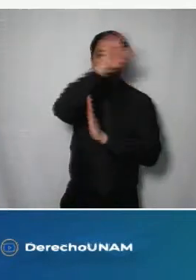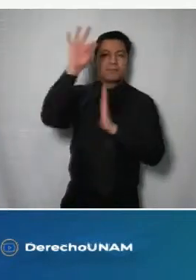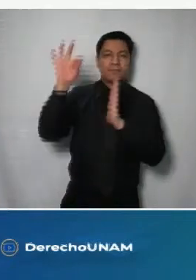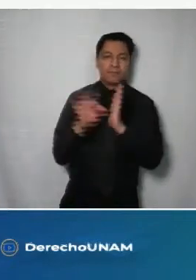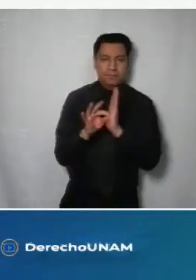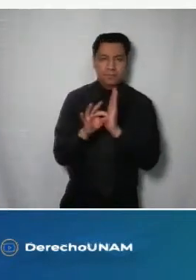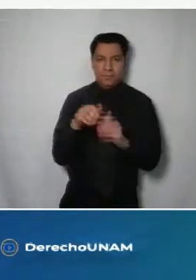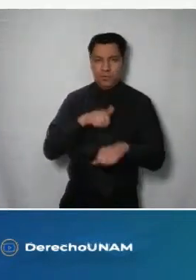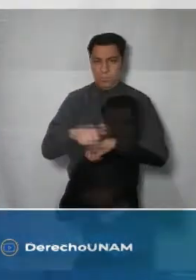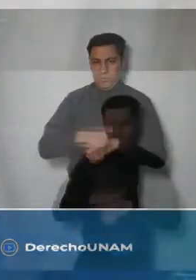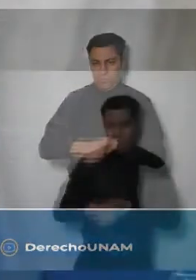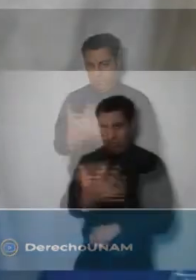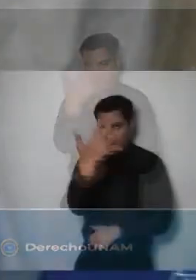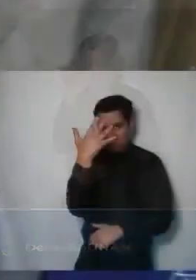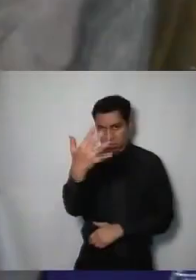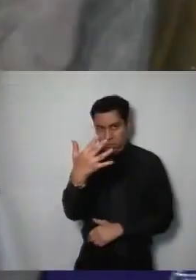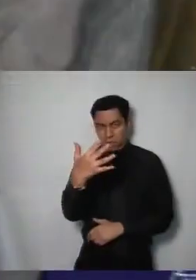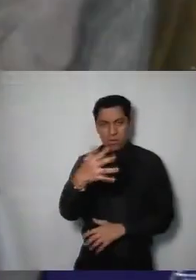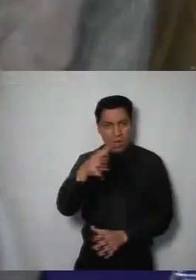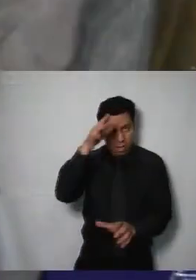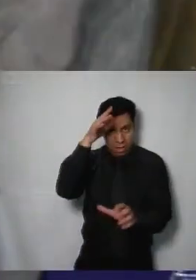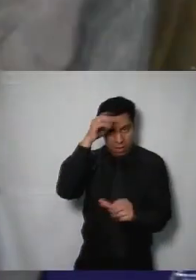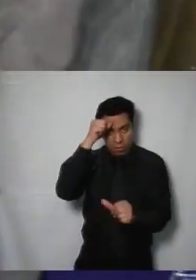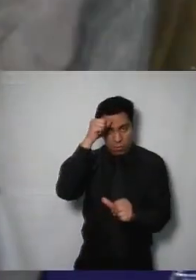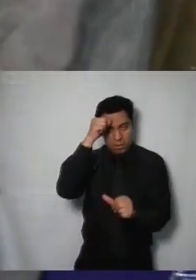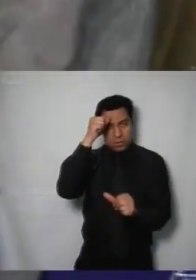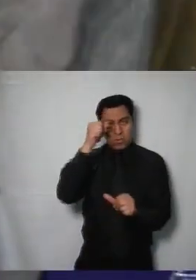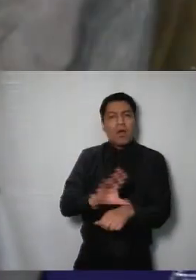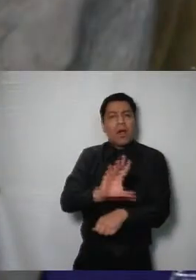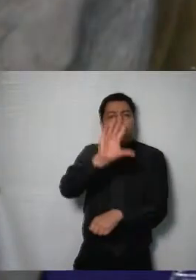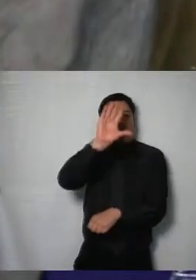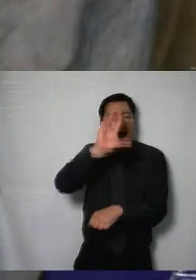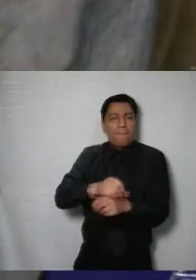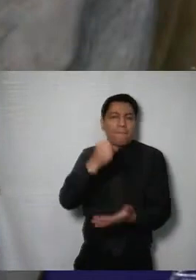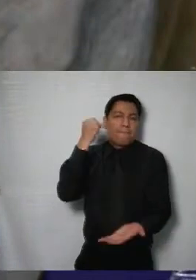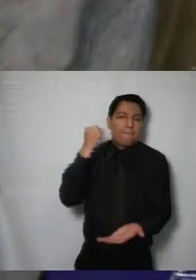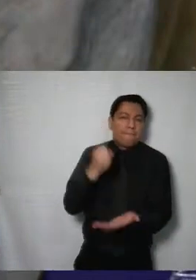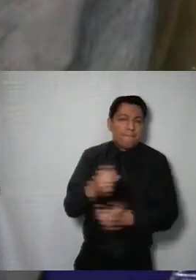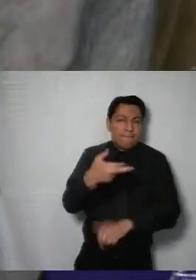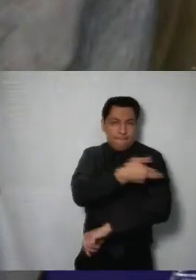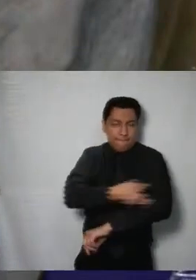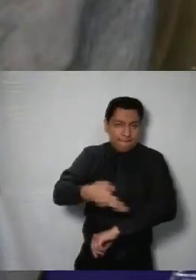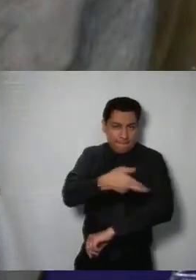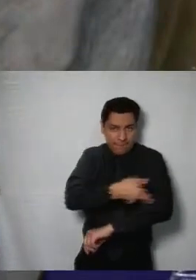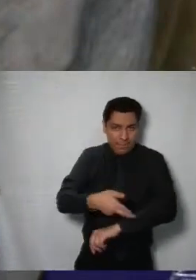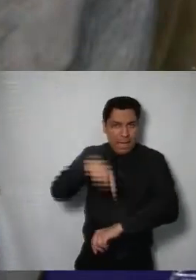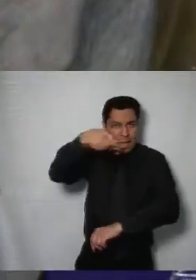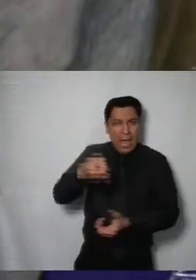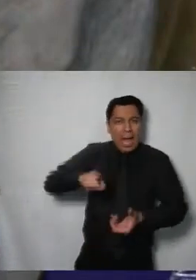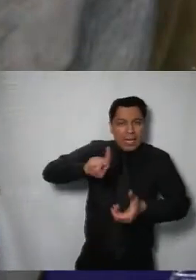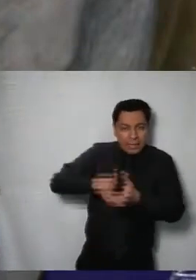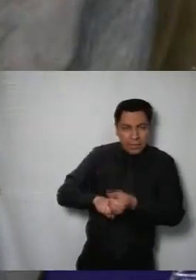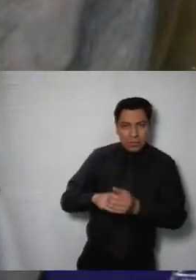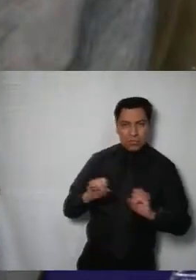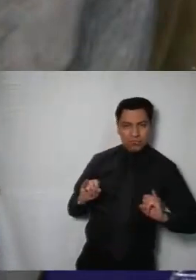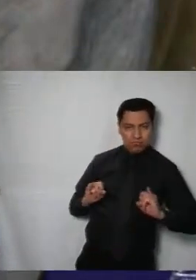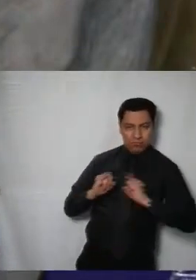orden del día corresponde al acuerdo mediante el cual se aprueba la política de transparencia productiva de este instituto